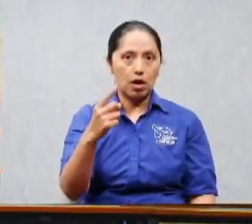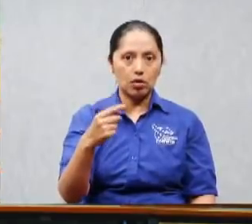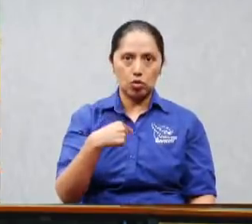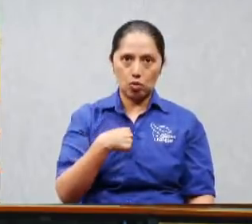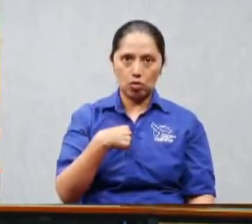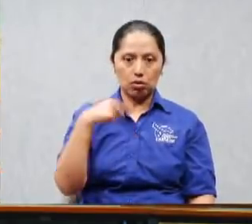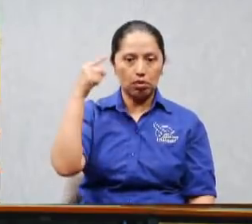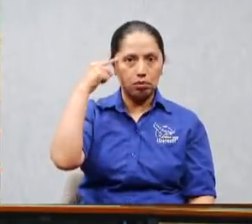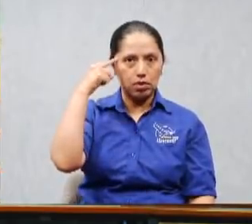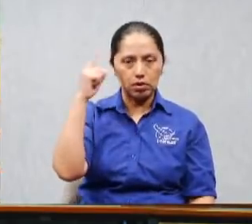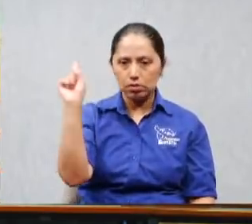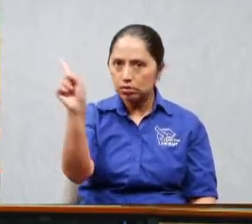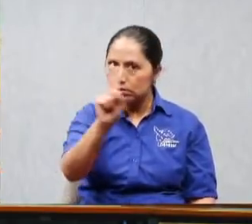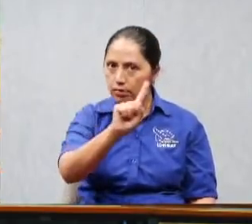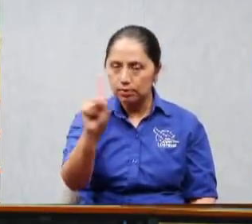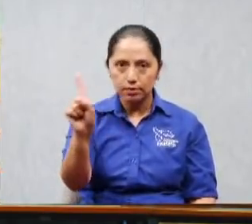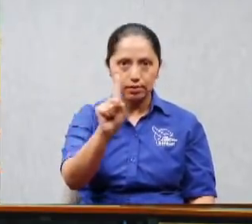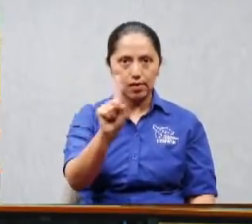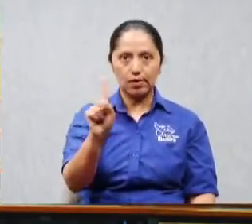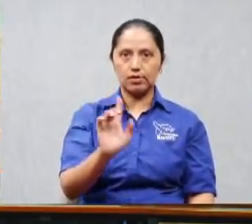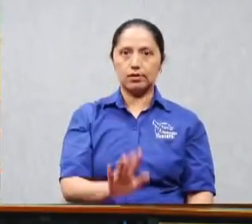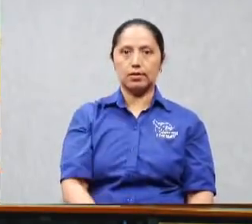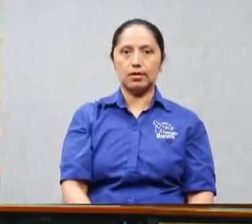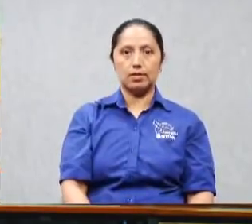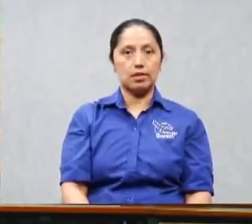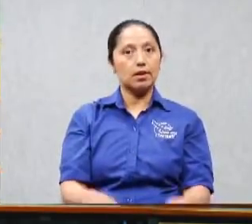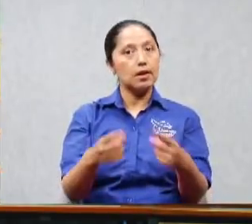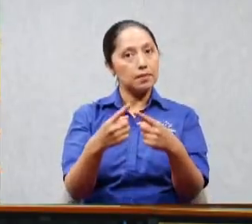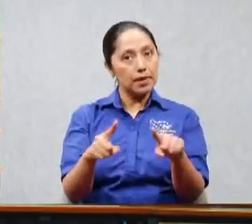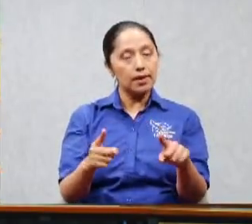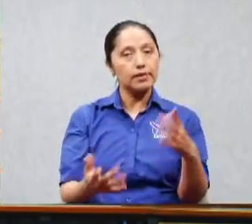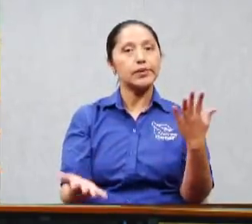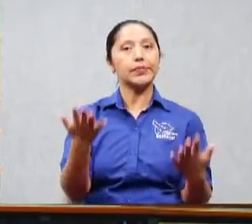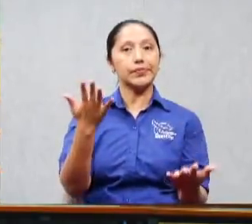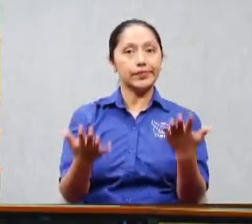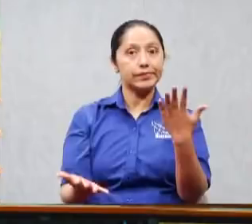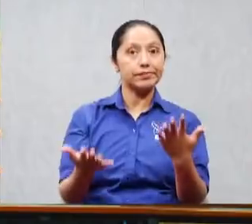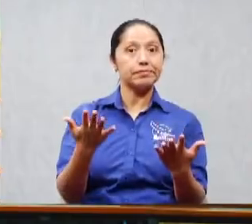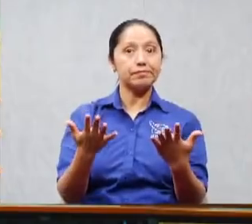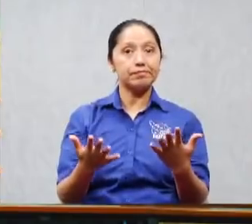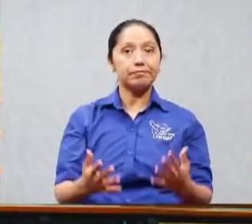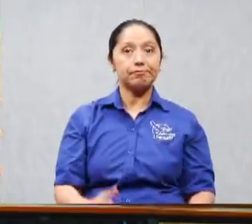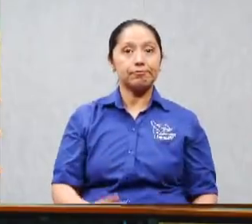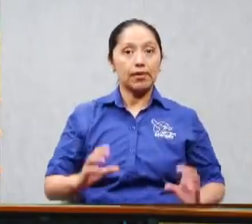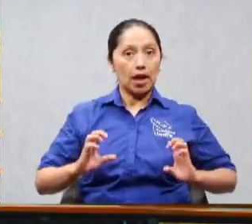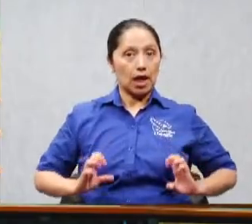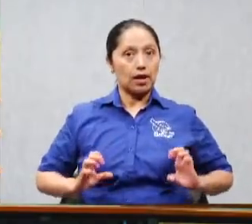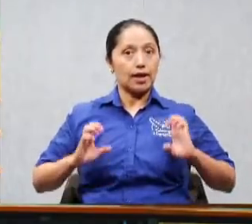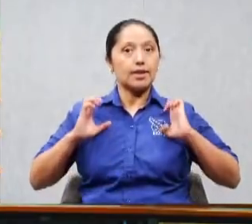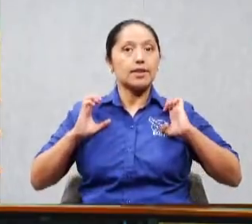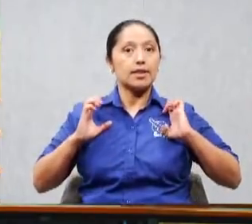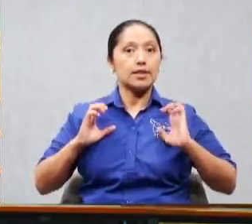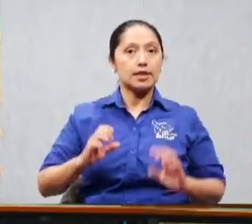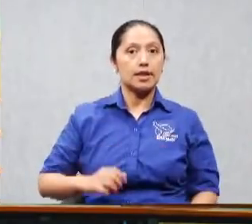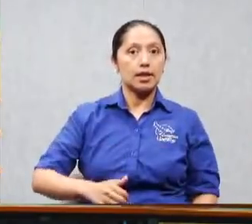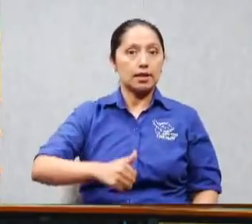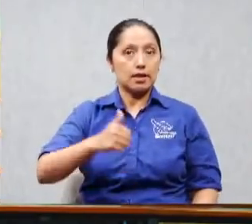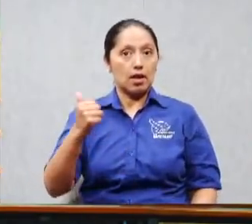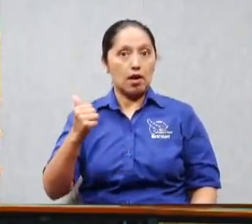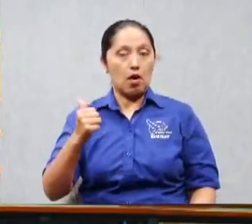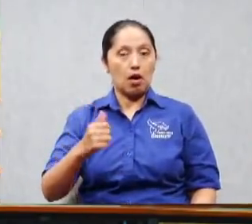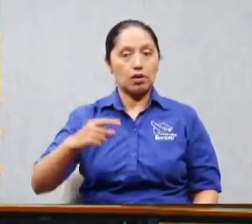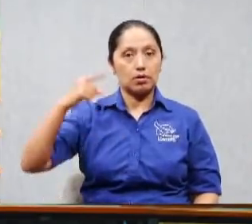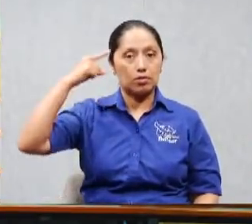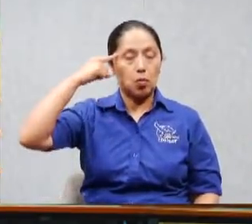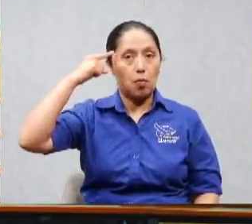mi mente eso. Yo no soy mal pensado. Pero pueden haber otros pensamientos que no son de esa categoría pero que sí son malos.